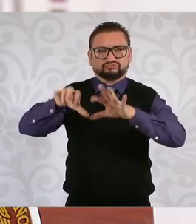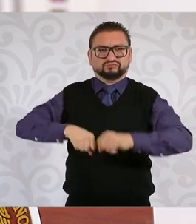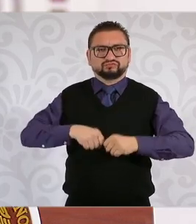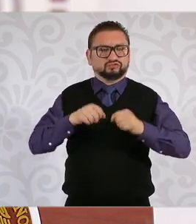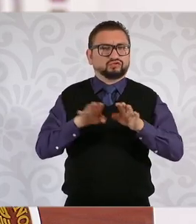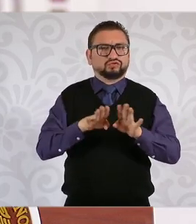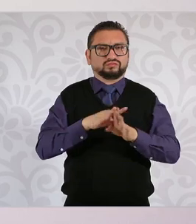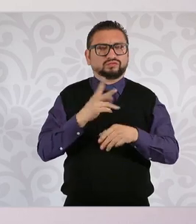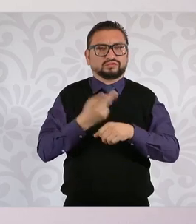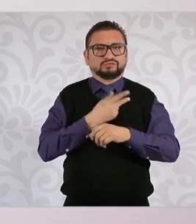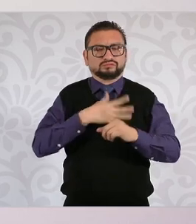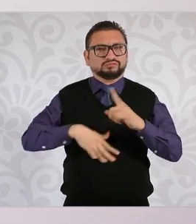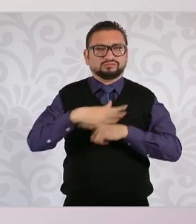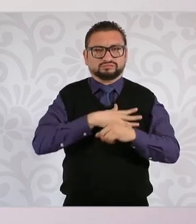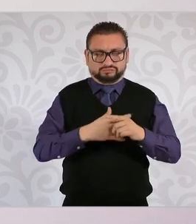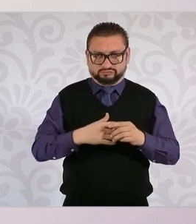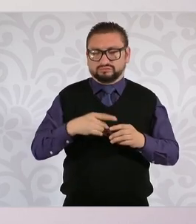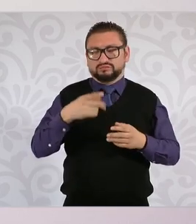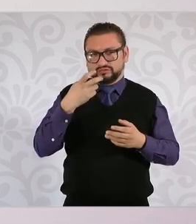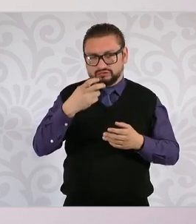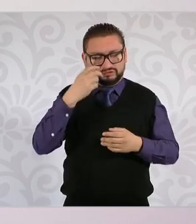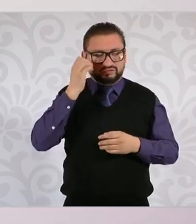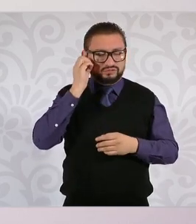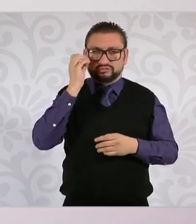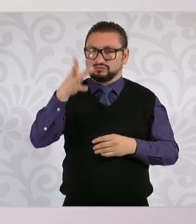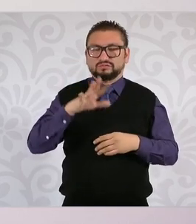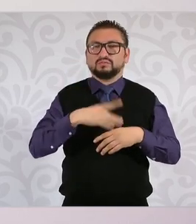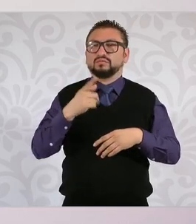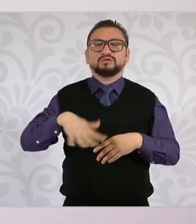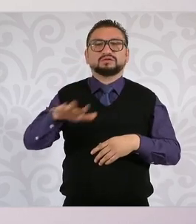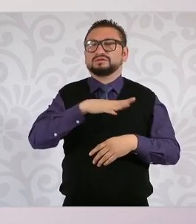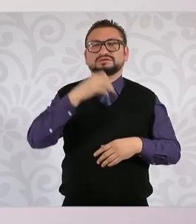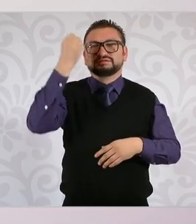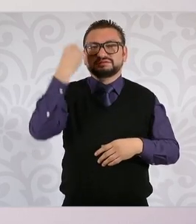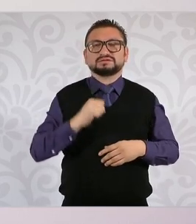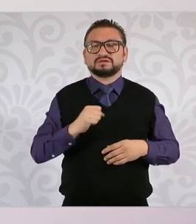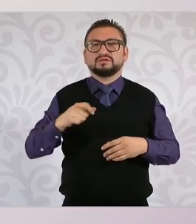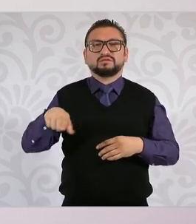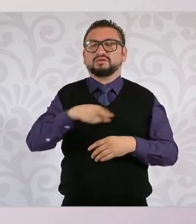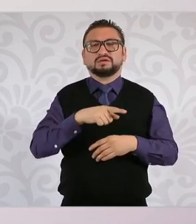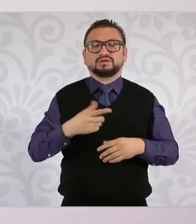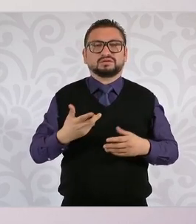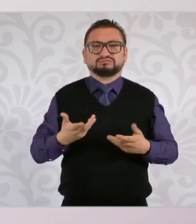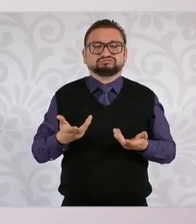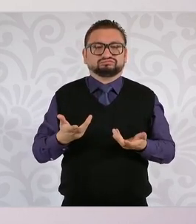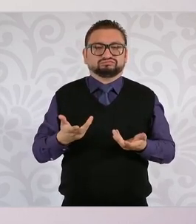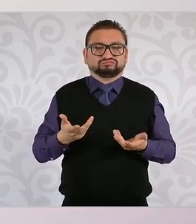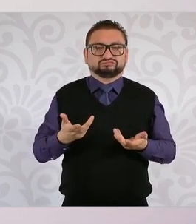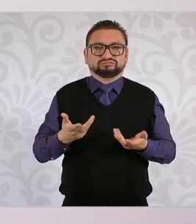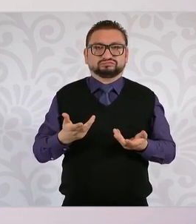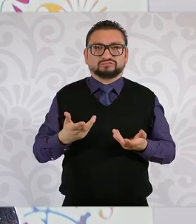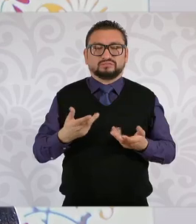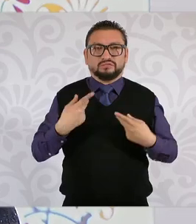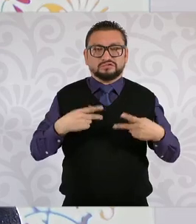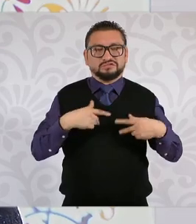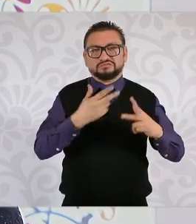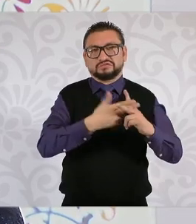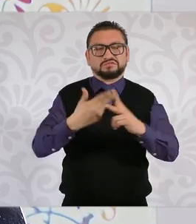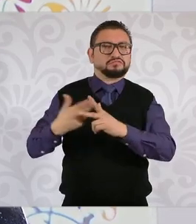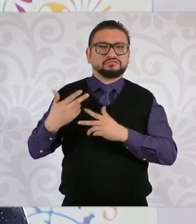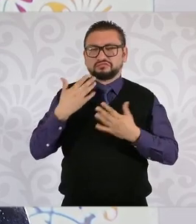O no olvidemos, Sinaloa no tenía homicidios.